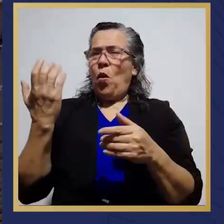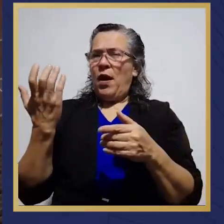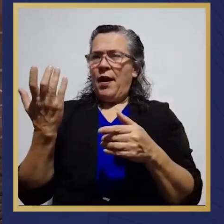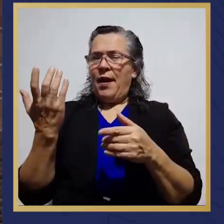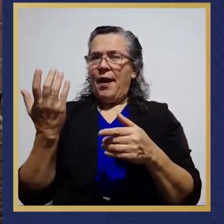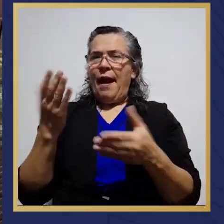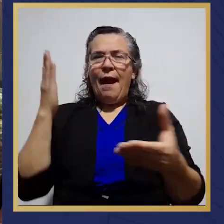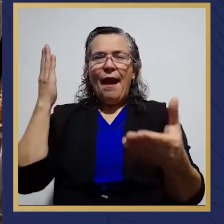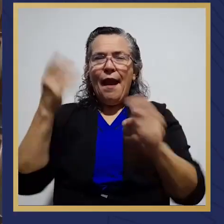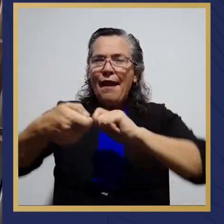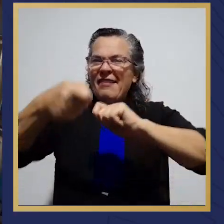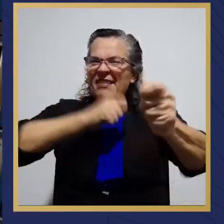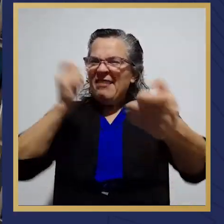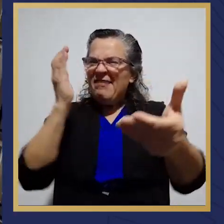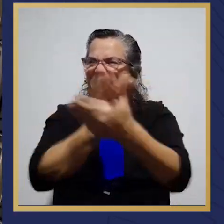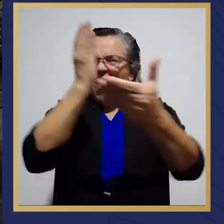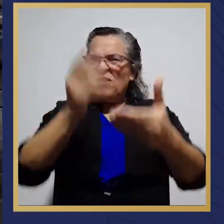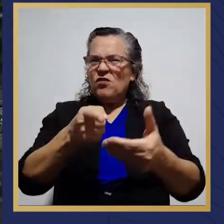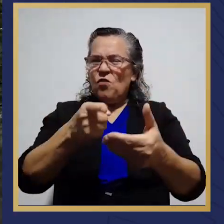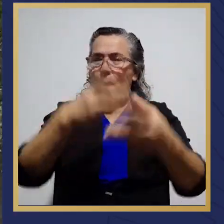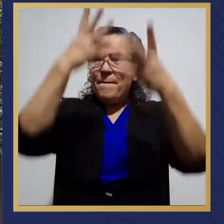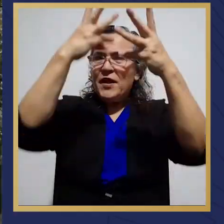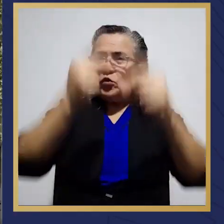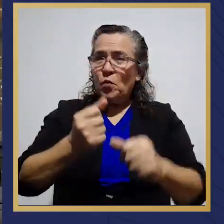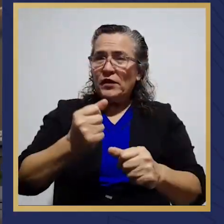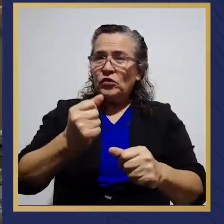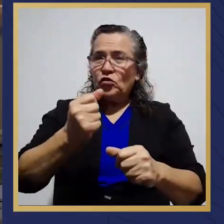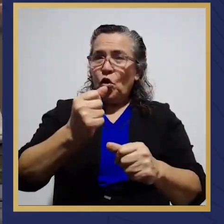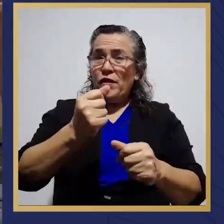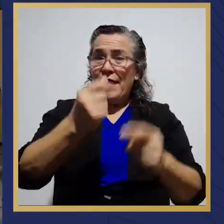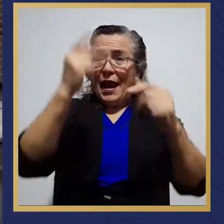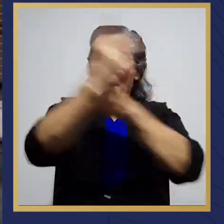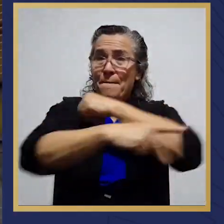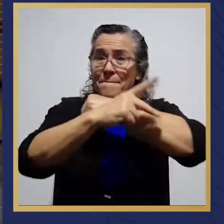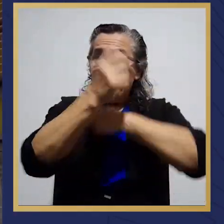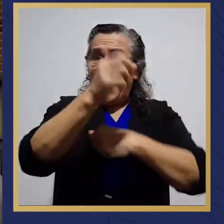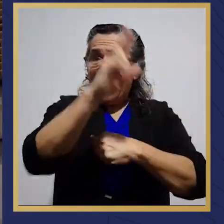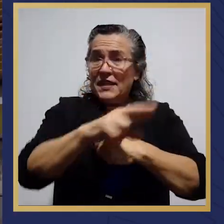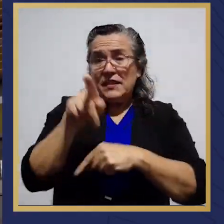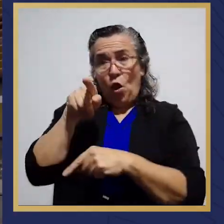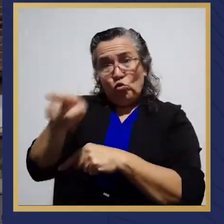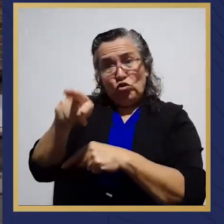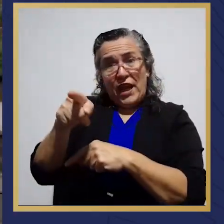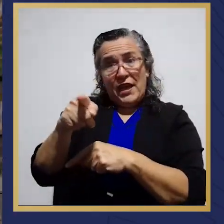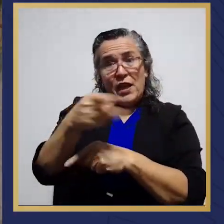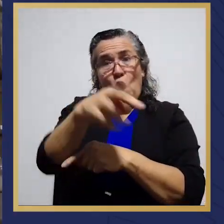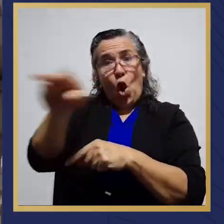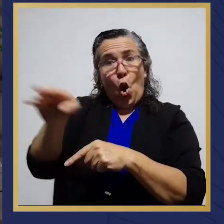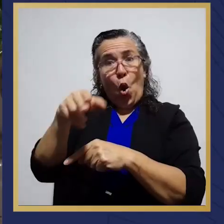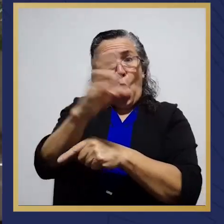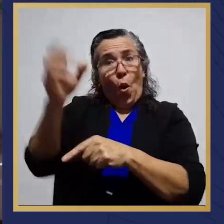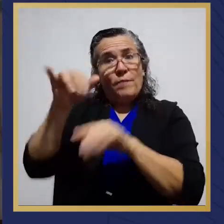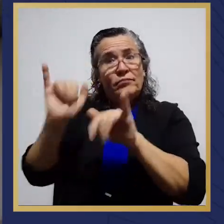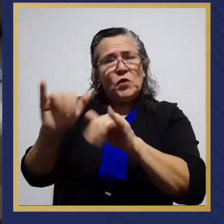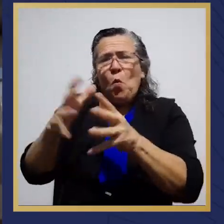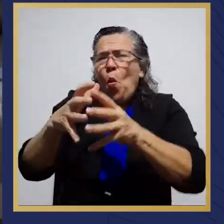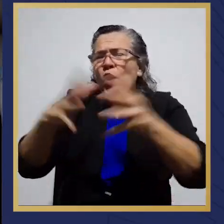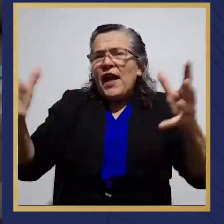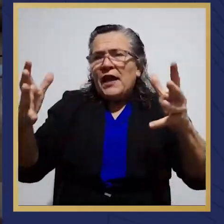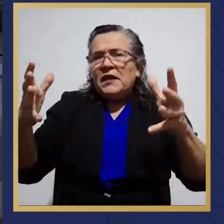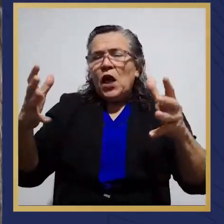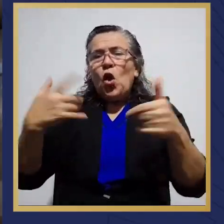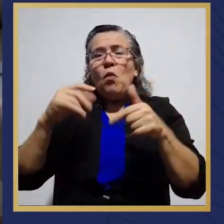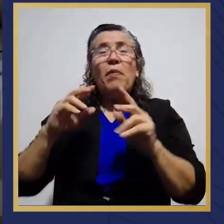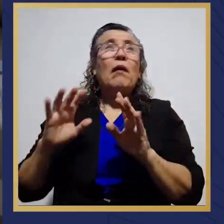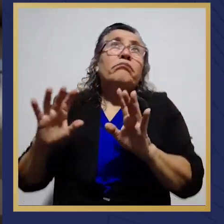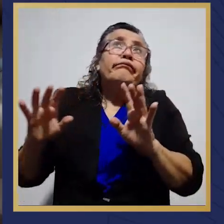el daño que se le hace al presupuesto del país y a usted, compatriota, es simplemente demasiado grande